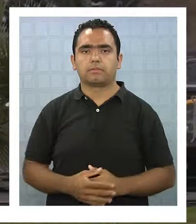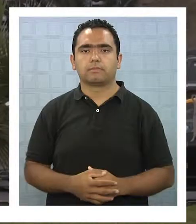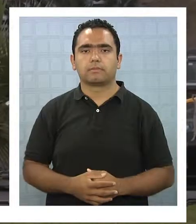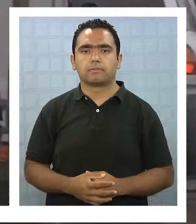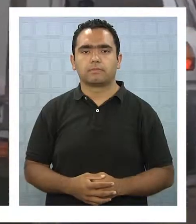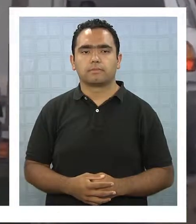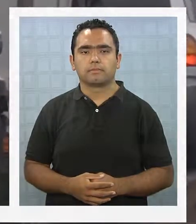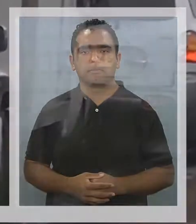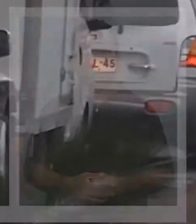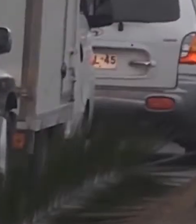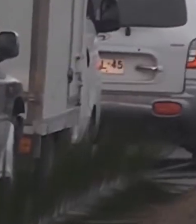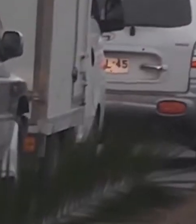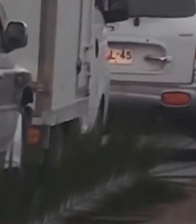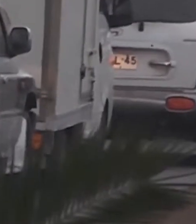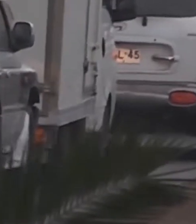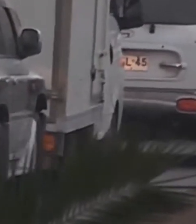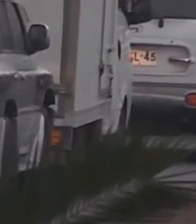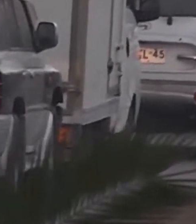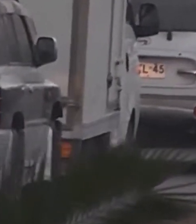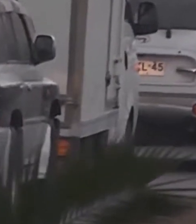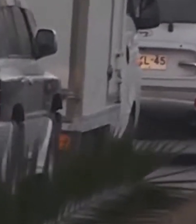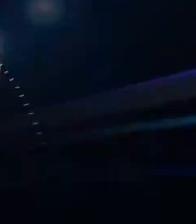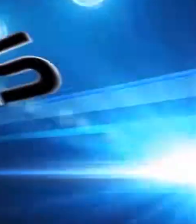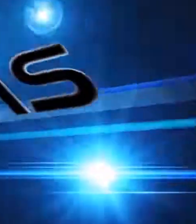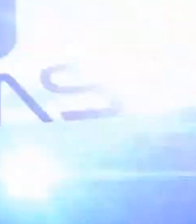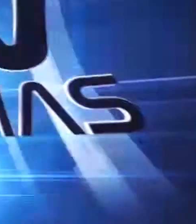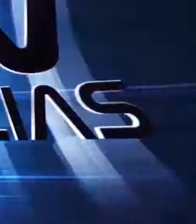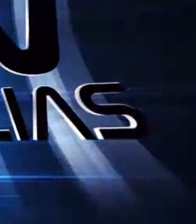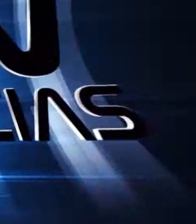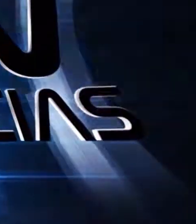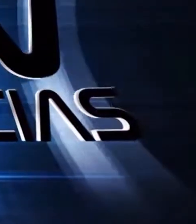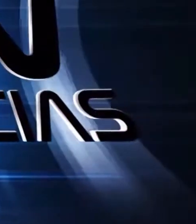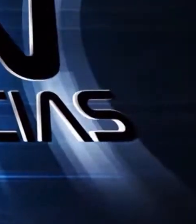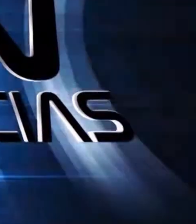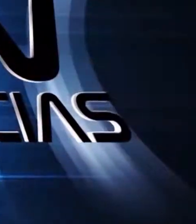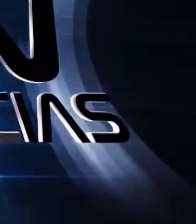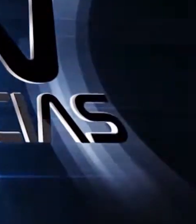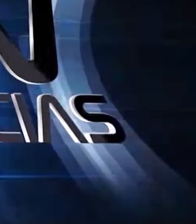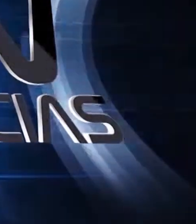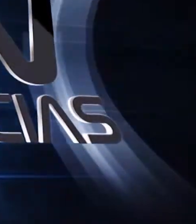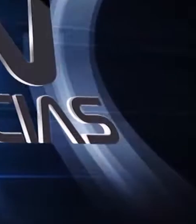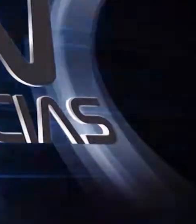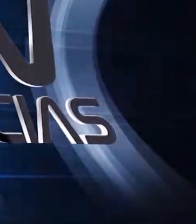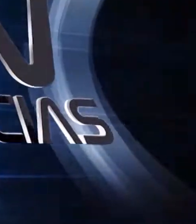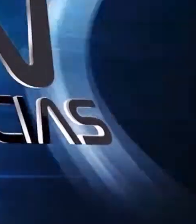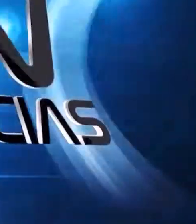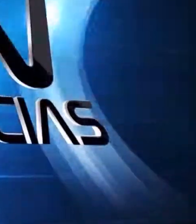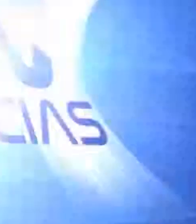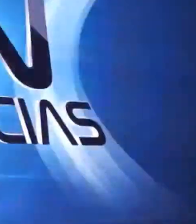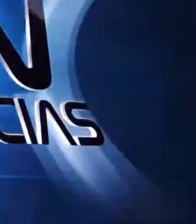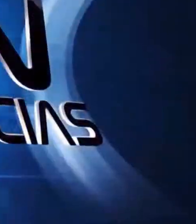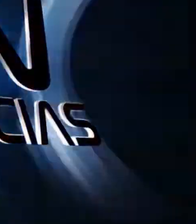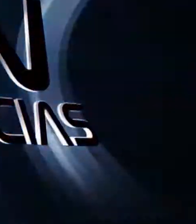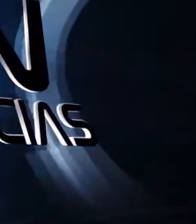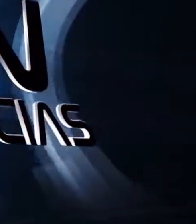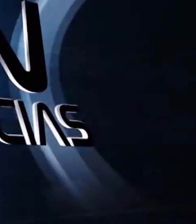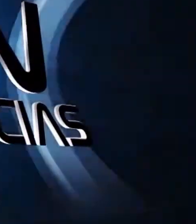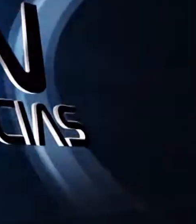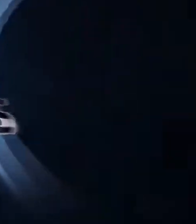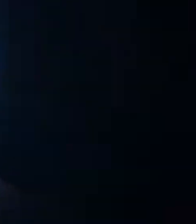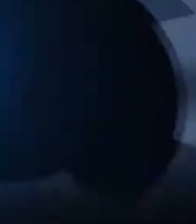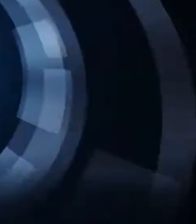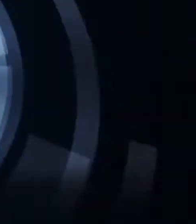está en el momento.anda inolculación ian ian ian